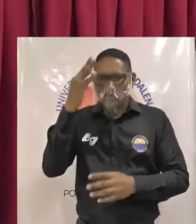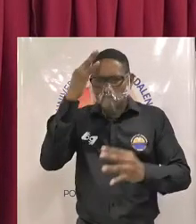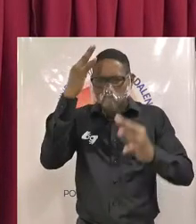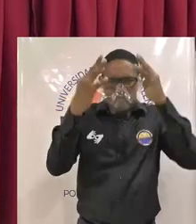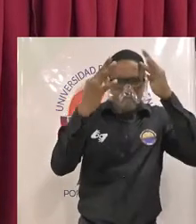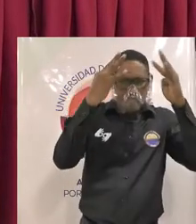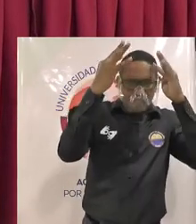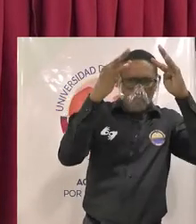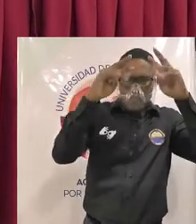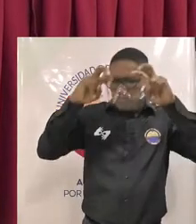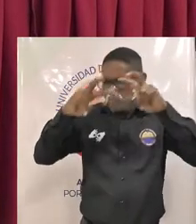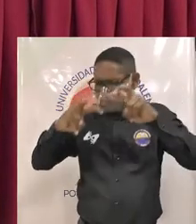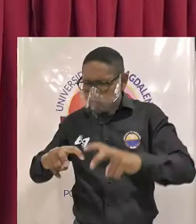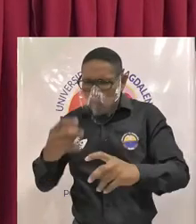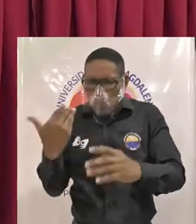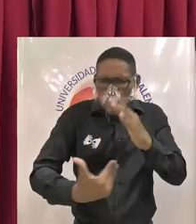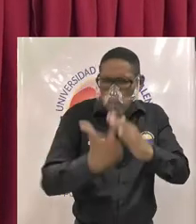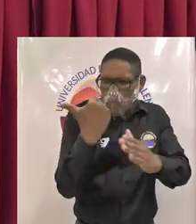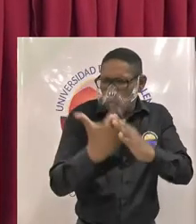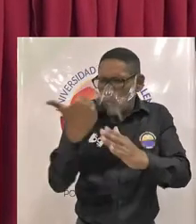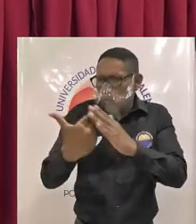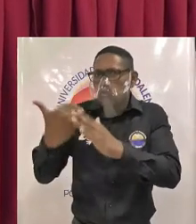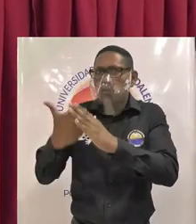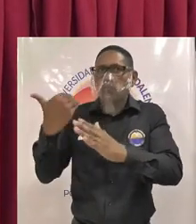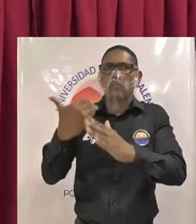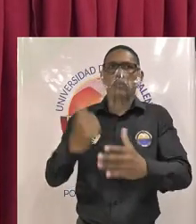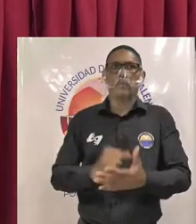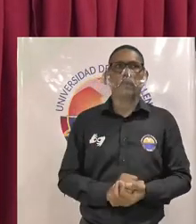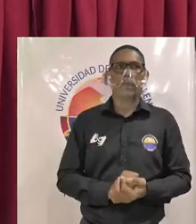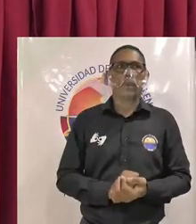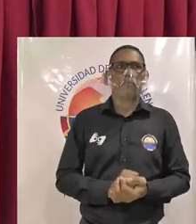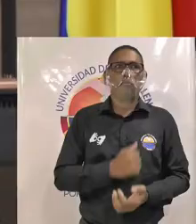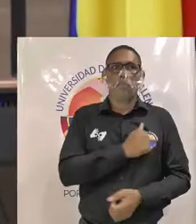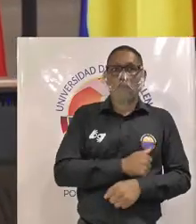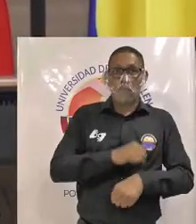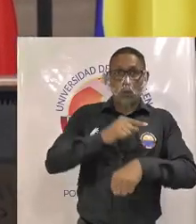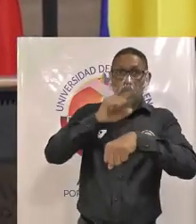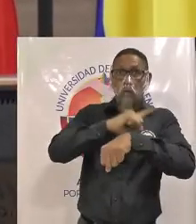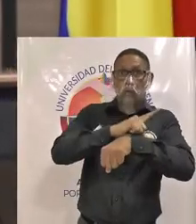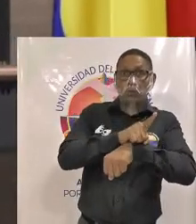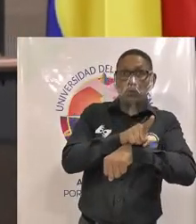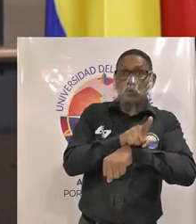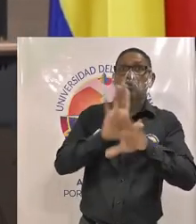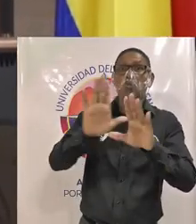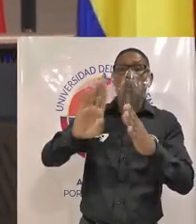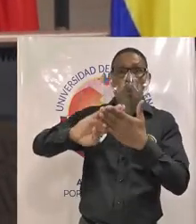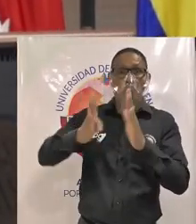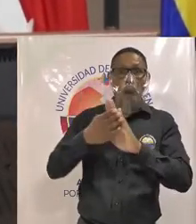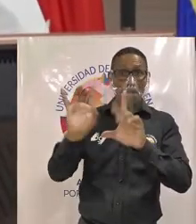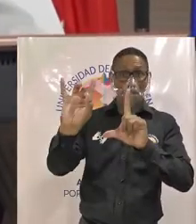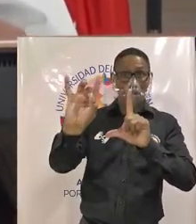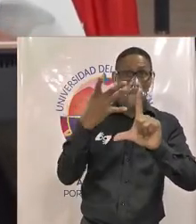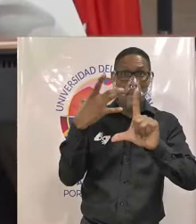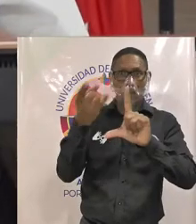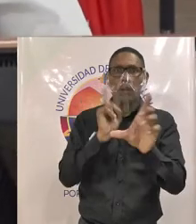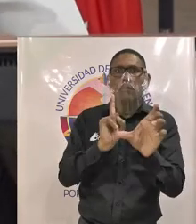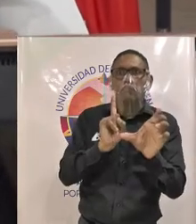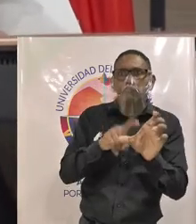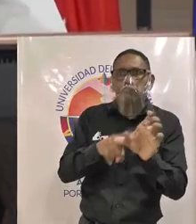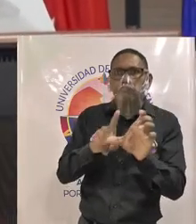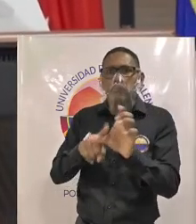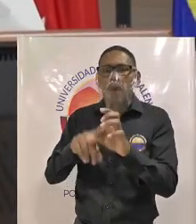investigación y la innovación quiero robarme unos segundos para pedirle a la comunidad virtual que nos está siguiendo